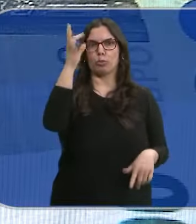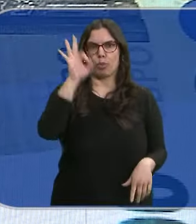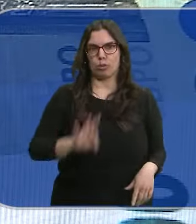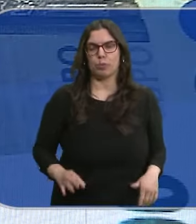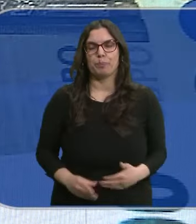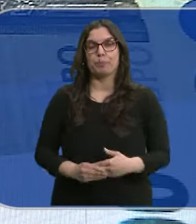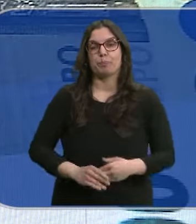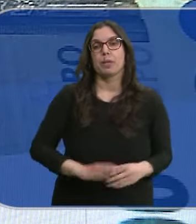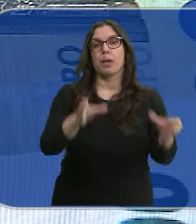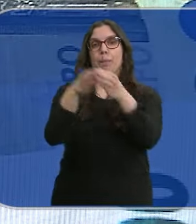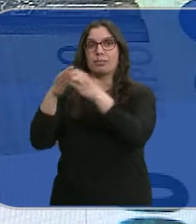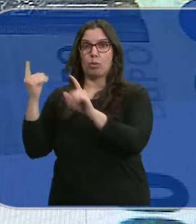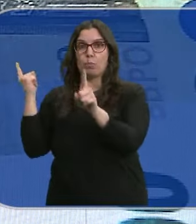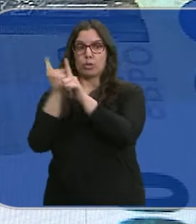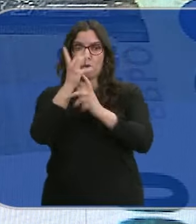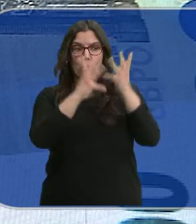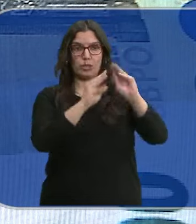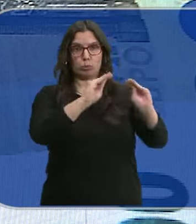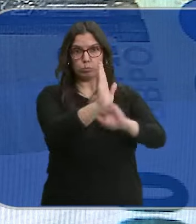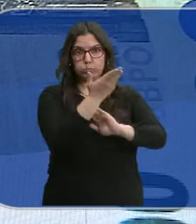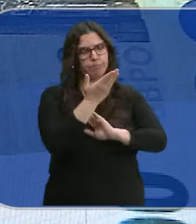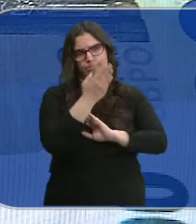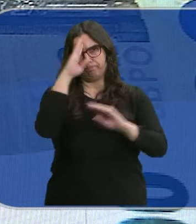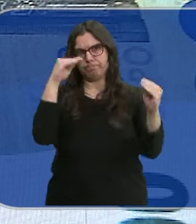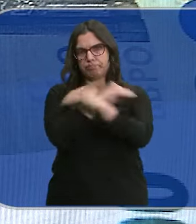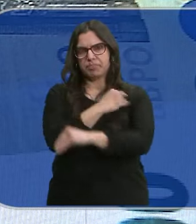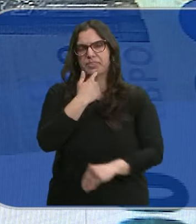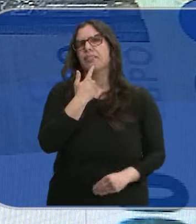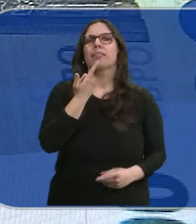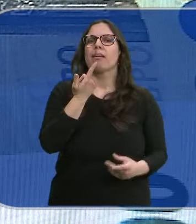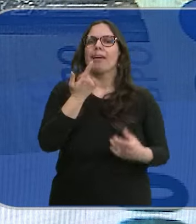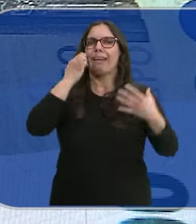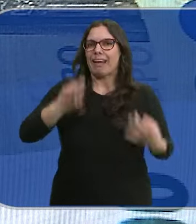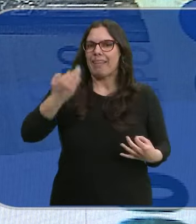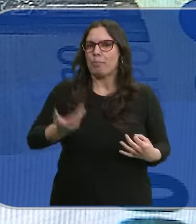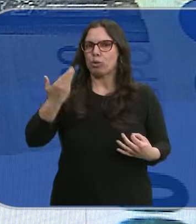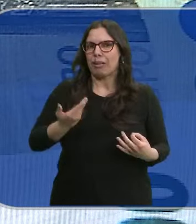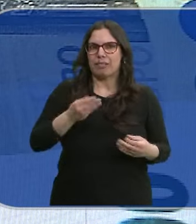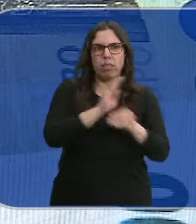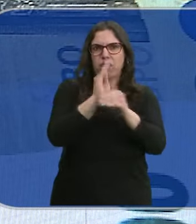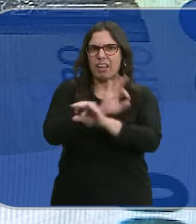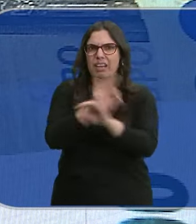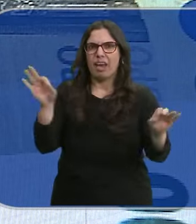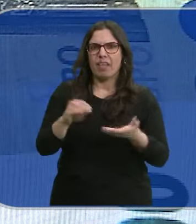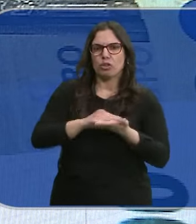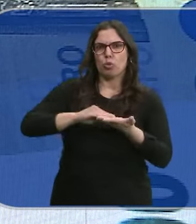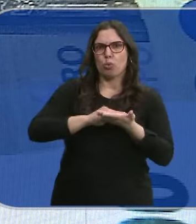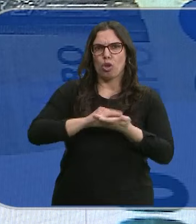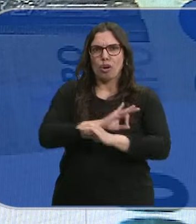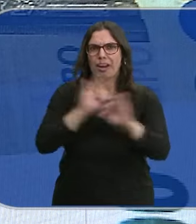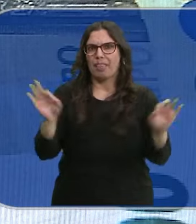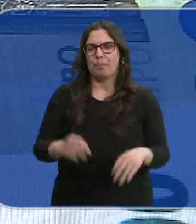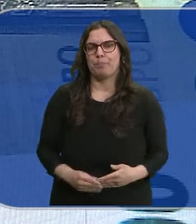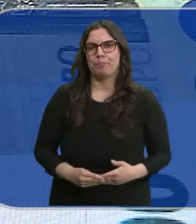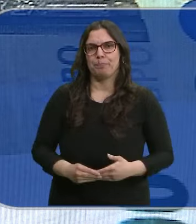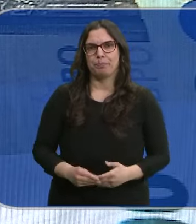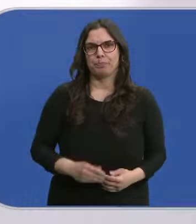Los partidos de la oposición no comparten las cuentas planteadas por la Junta. Dicen que no se destinan a lo realmente importante ni solucionan los problemas que tiene la